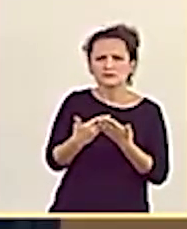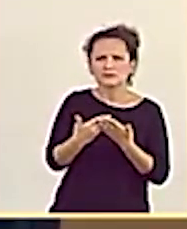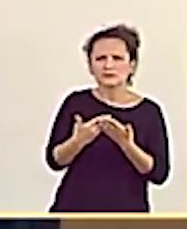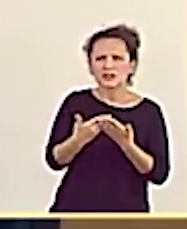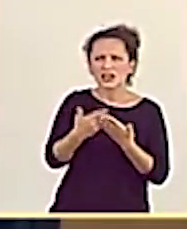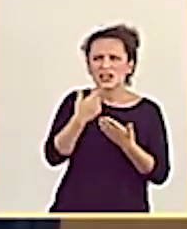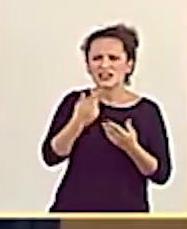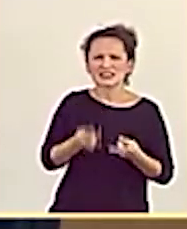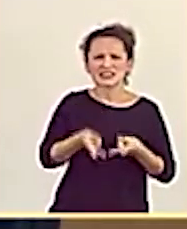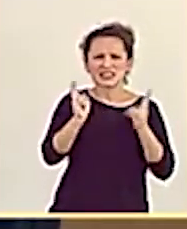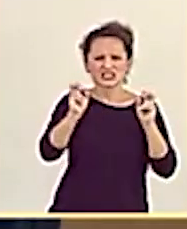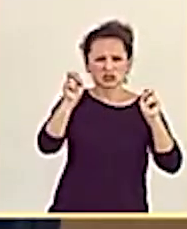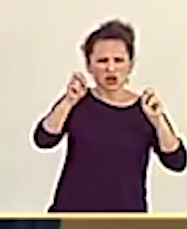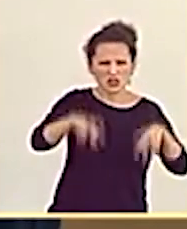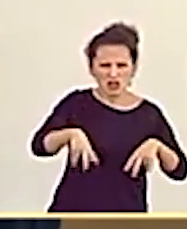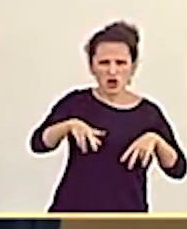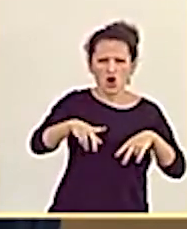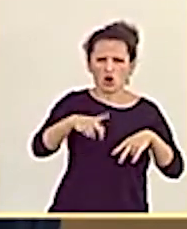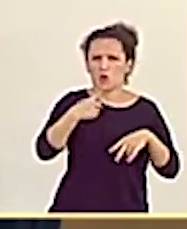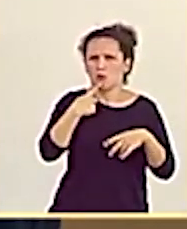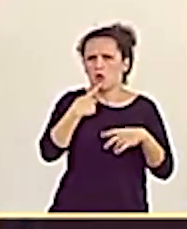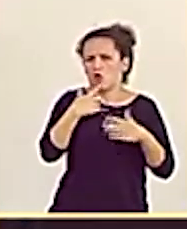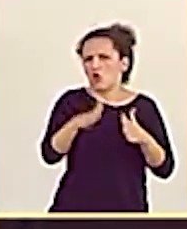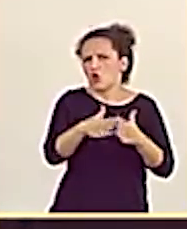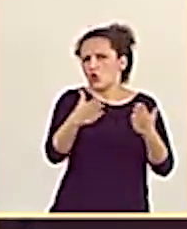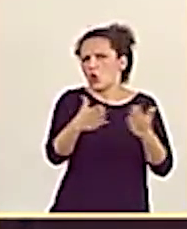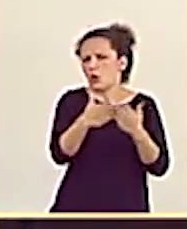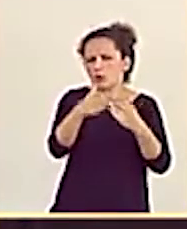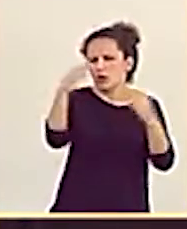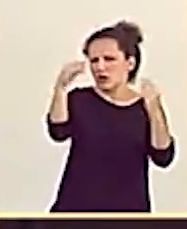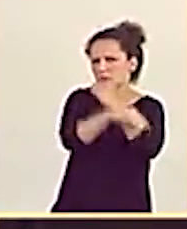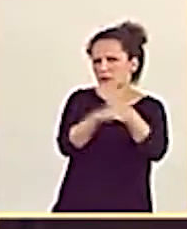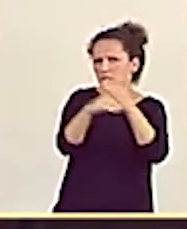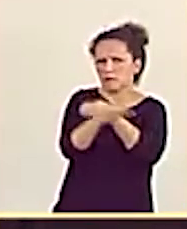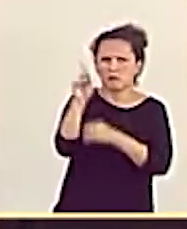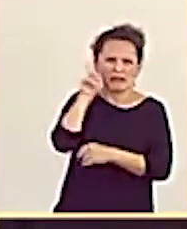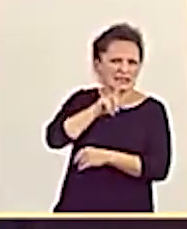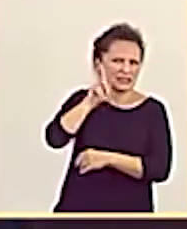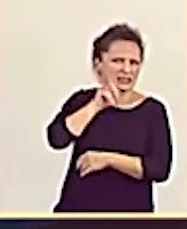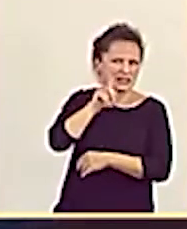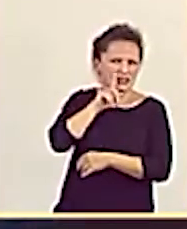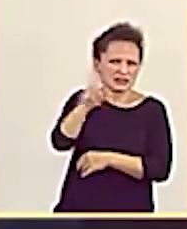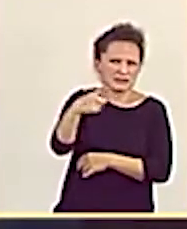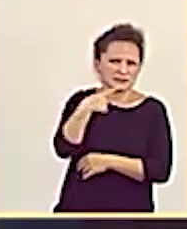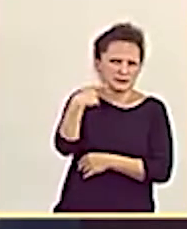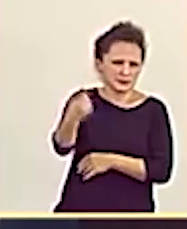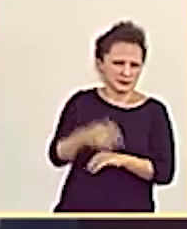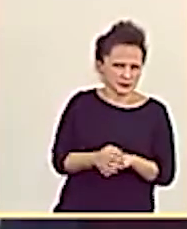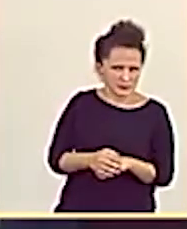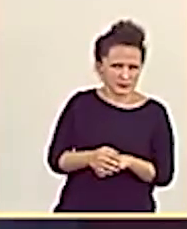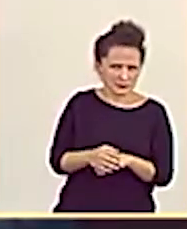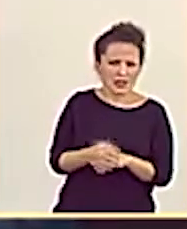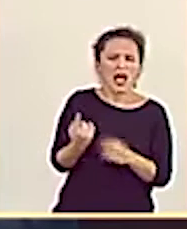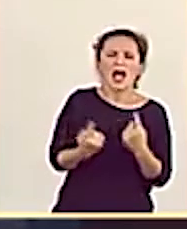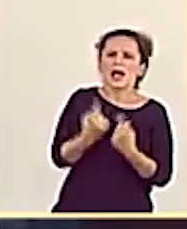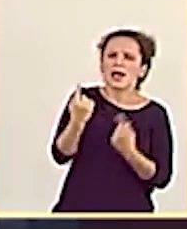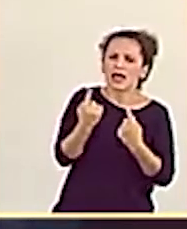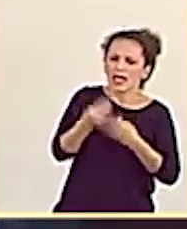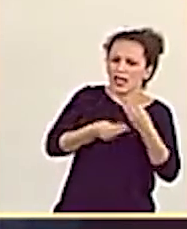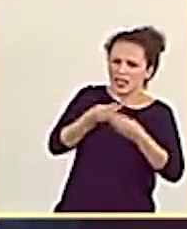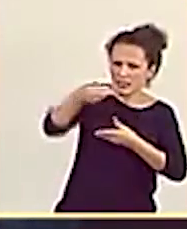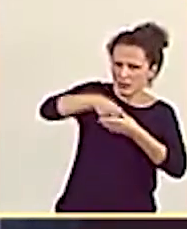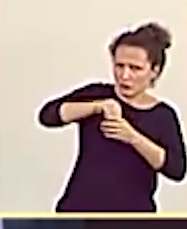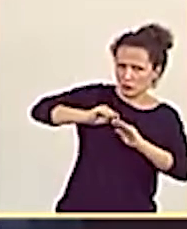desautorizaciones, culebrones y contradicciones, sino mentiras como las que usted ha incurrido, siendo unas veces el autor,